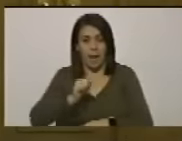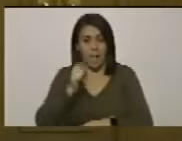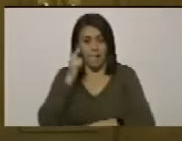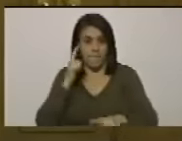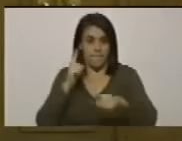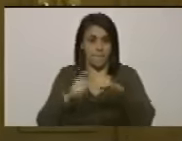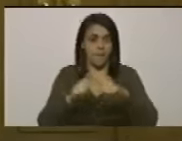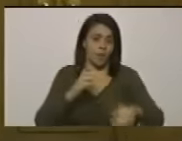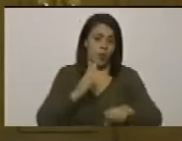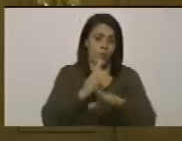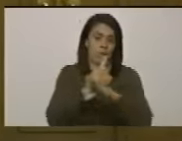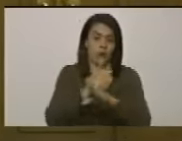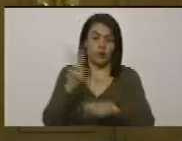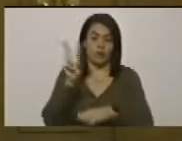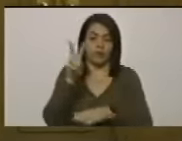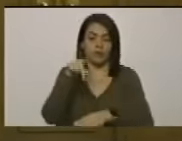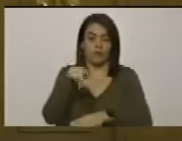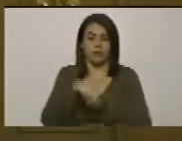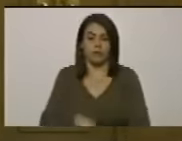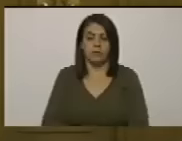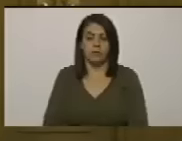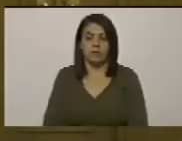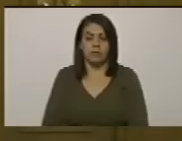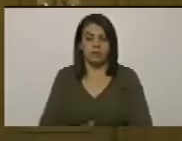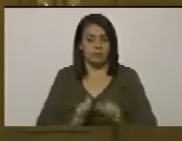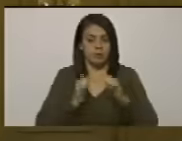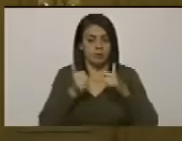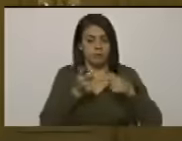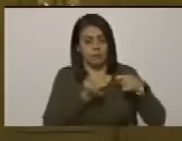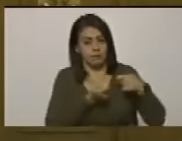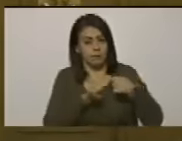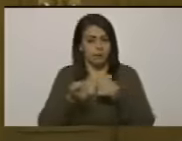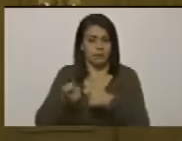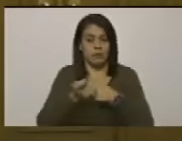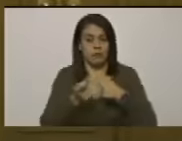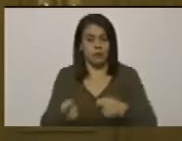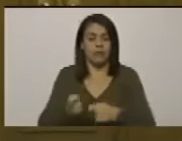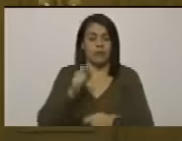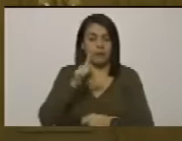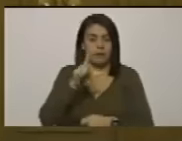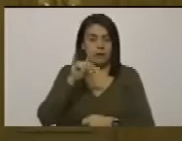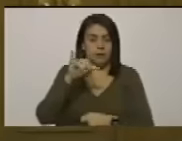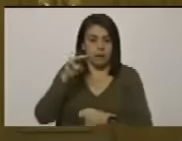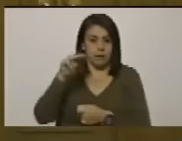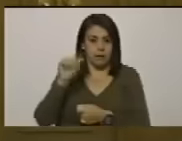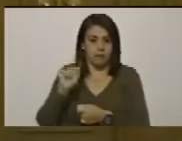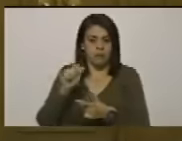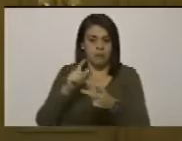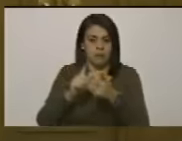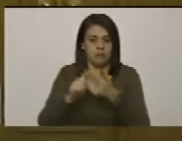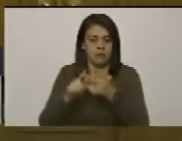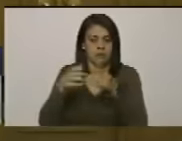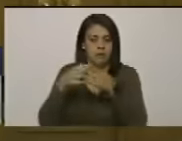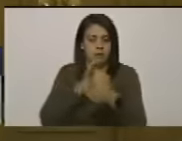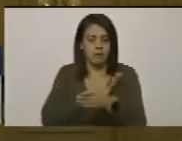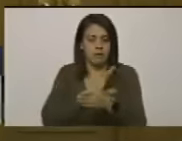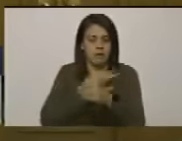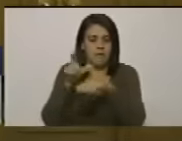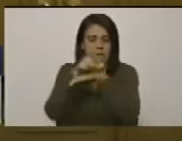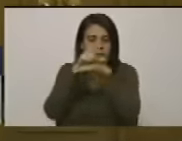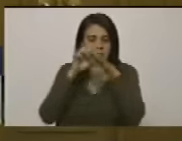contra Venezuela comenzaron a atacar desde el cartel de Lima desde esos propios